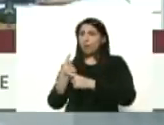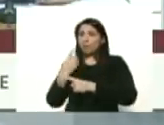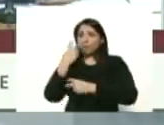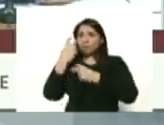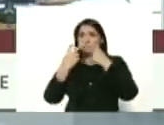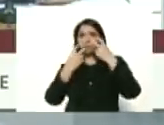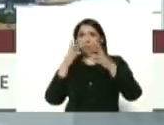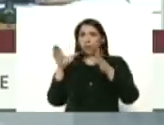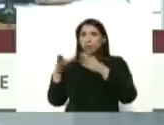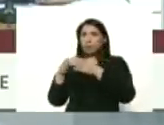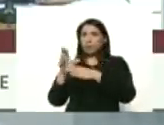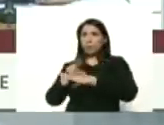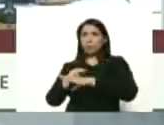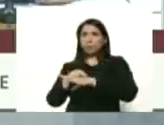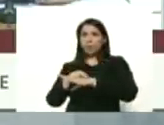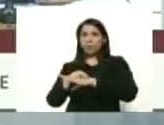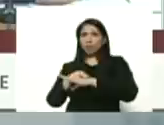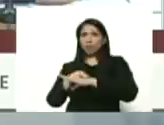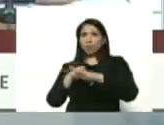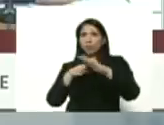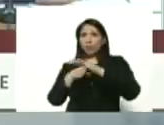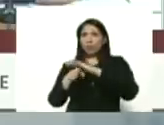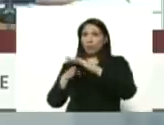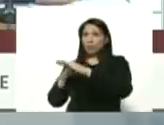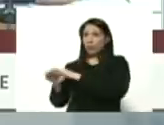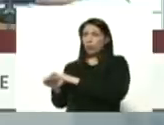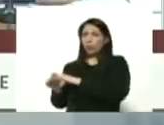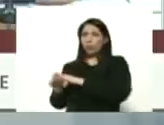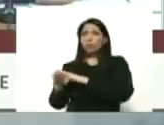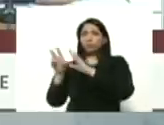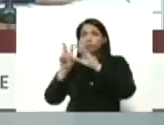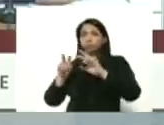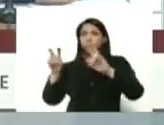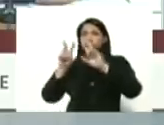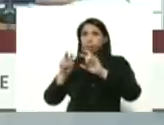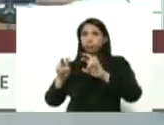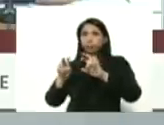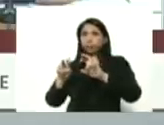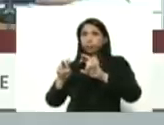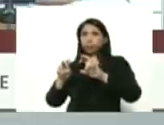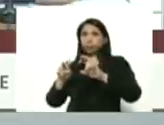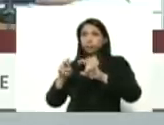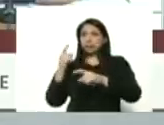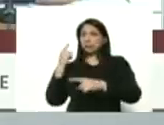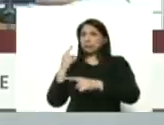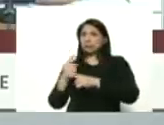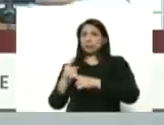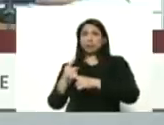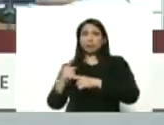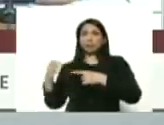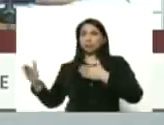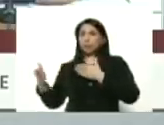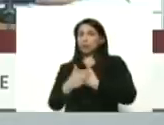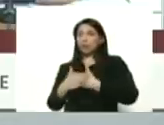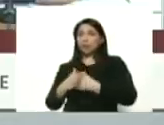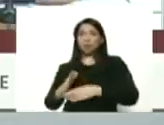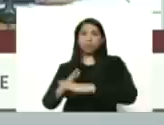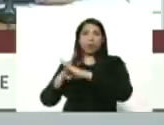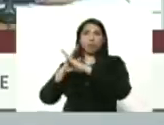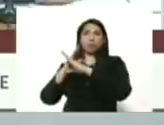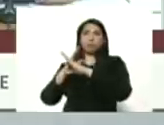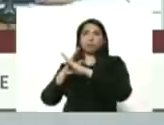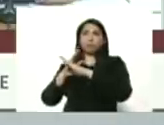los equipos médicos a un despistaje masivo bueno y a cerrarle el paso al coronavirus a